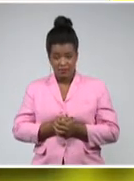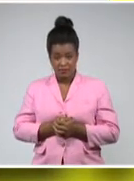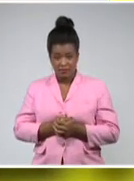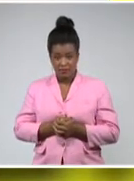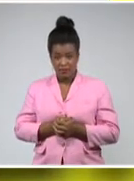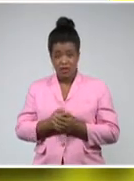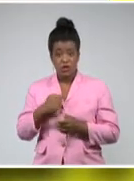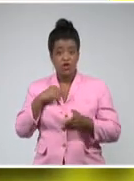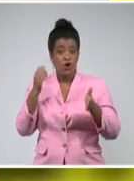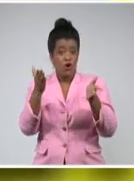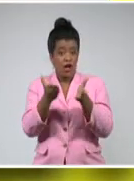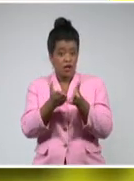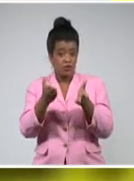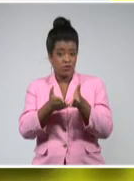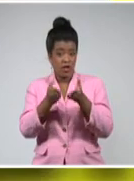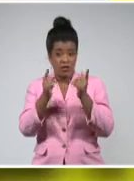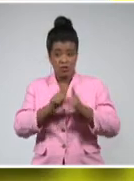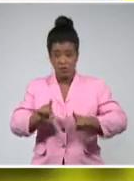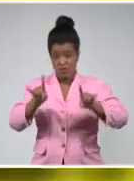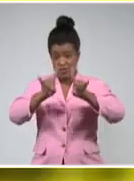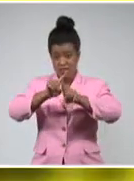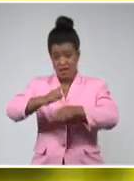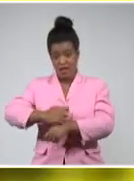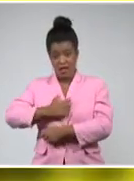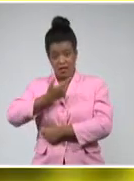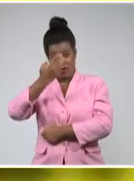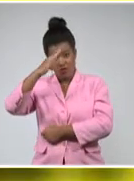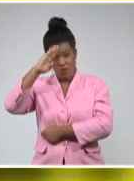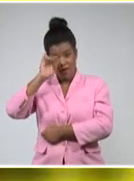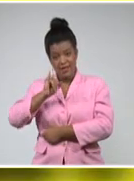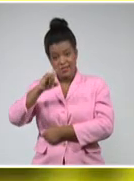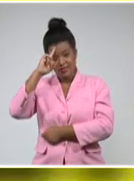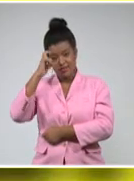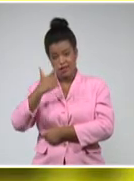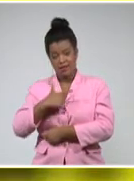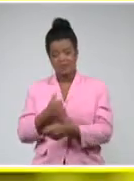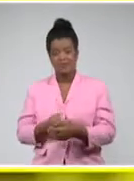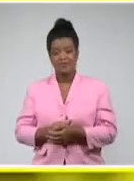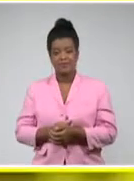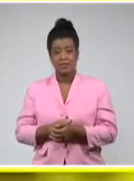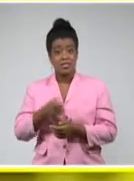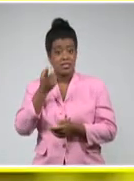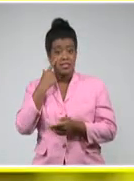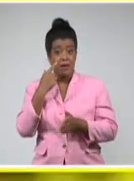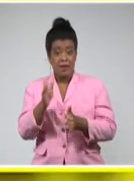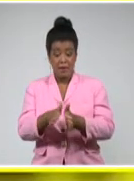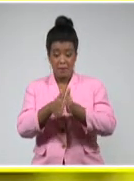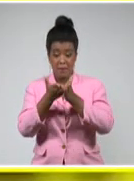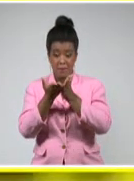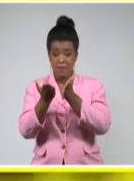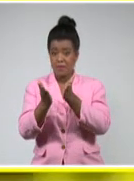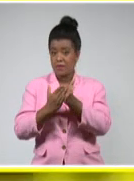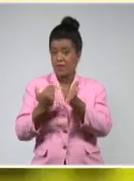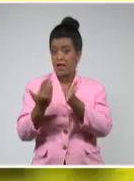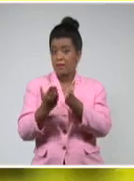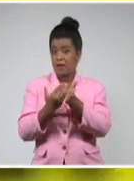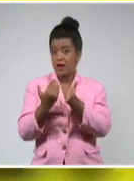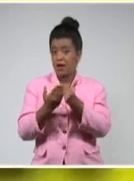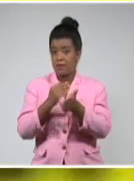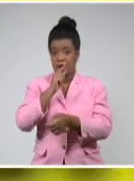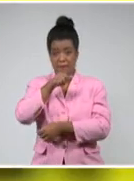soy estudiante de la Universidad de Artes de Cuba, ISA. En sus páginas se puede acceder a los contactos de cada uno de los